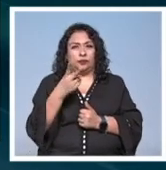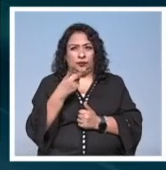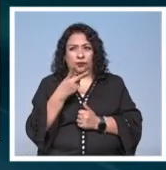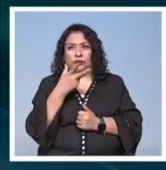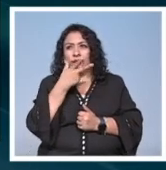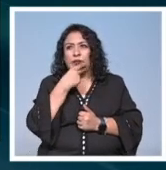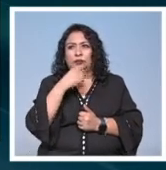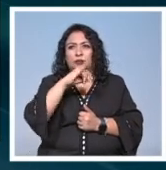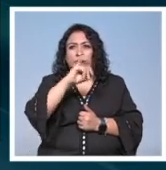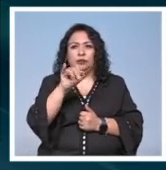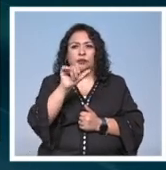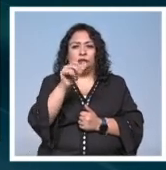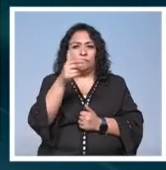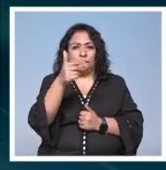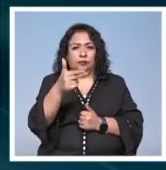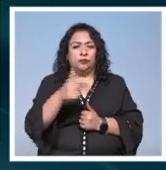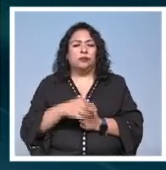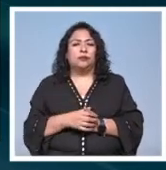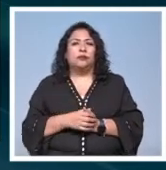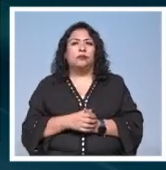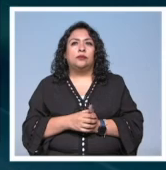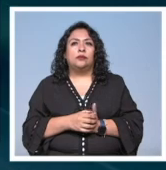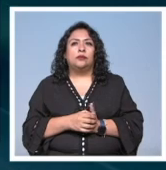José Antonio Hernández